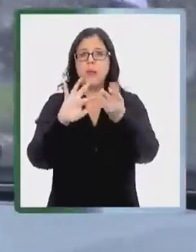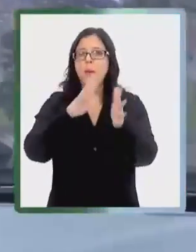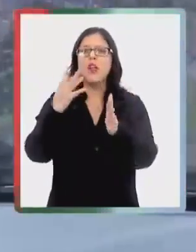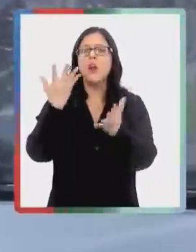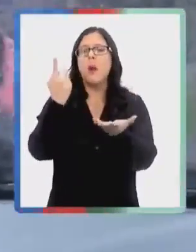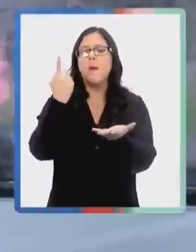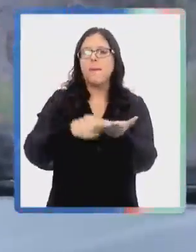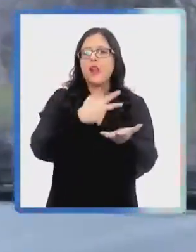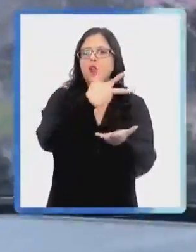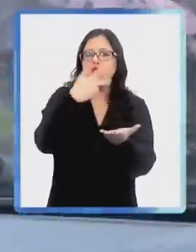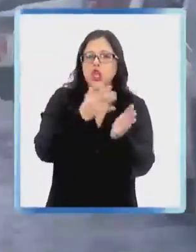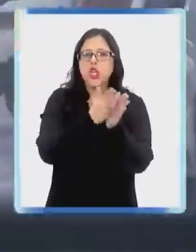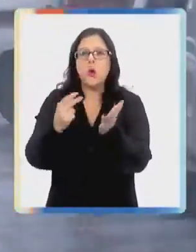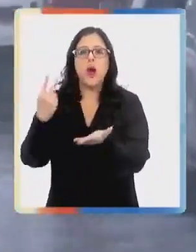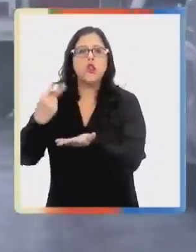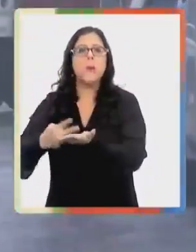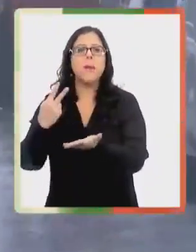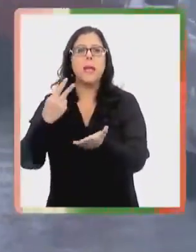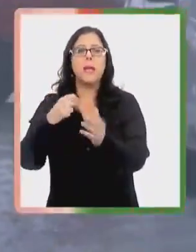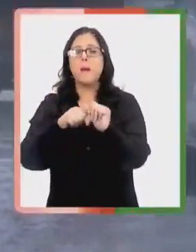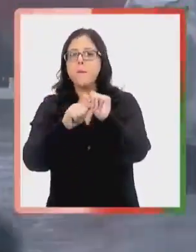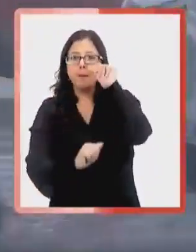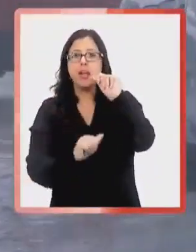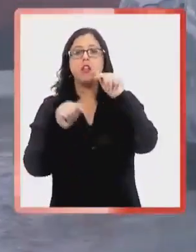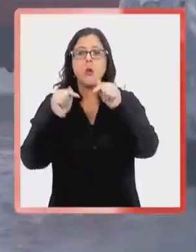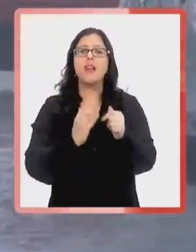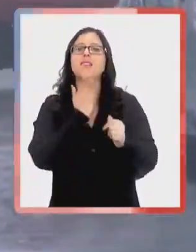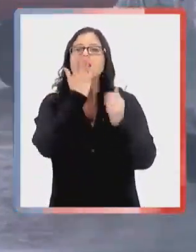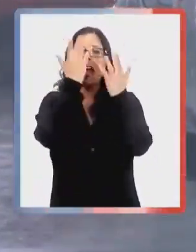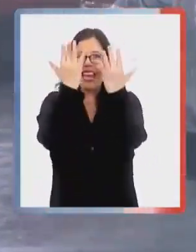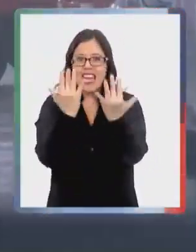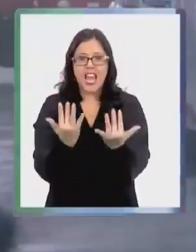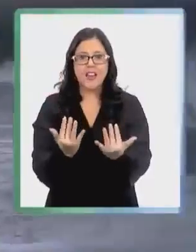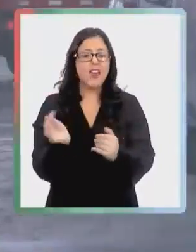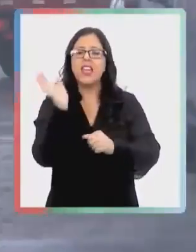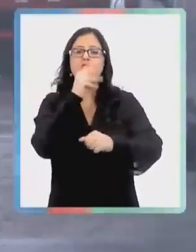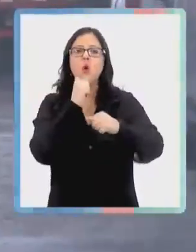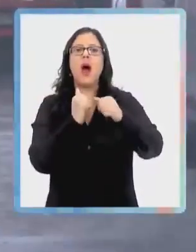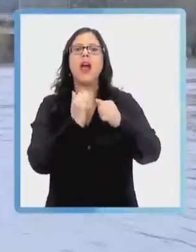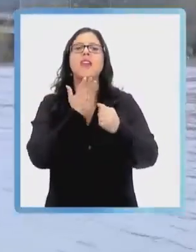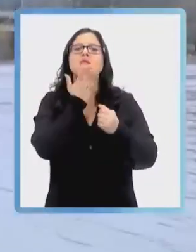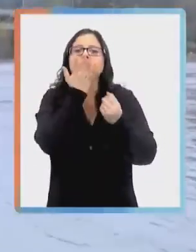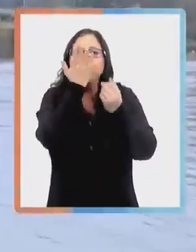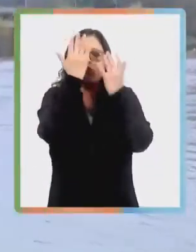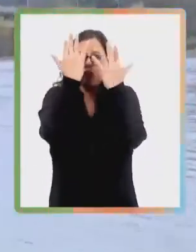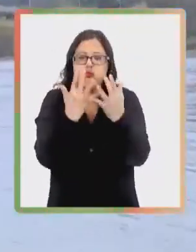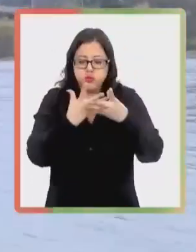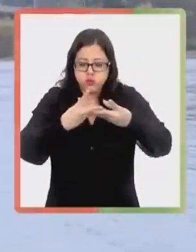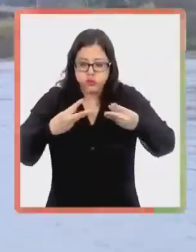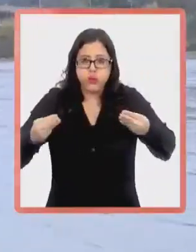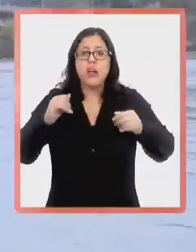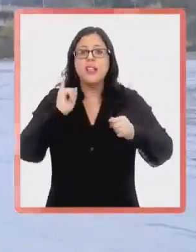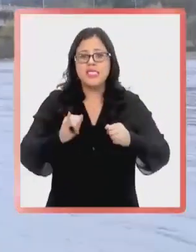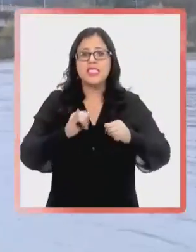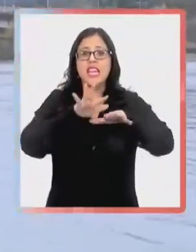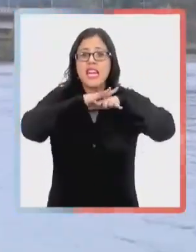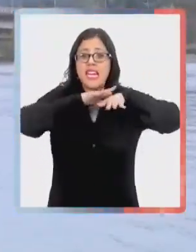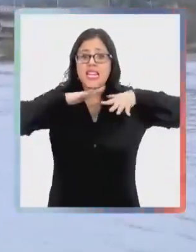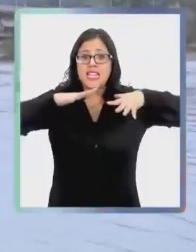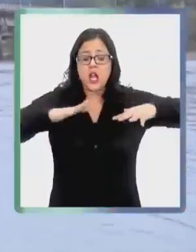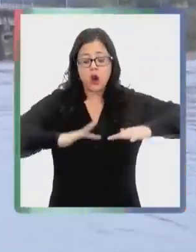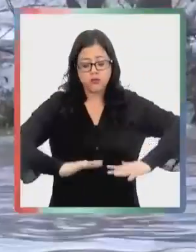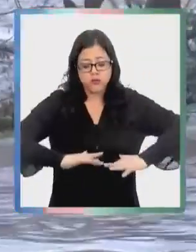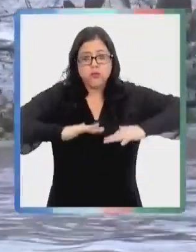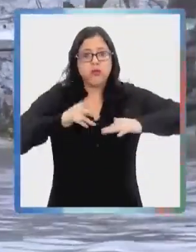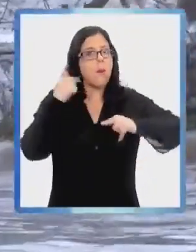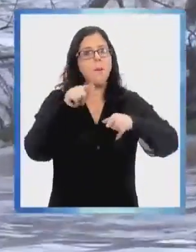o 2.000 metros, por lo cual va a haber nieve, no va haber derretimiento de nieve, obviamente va a haber crecida de ríos, pero no va ser destructivo como